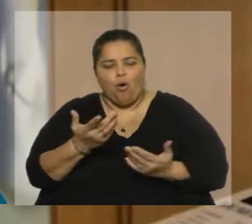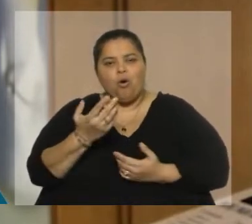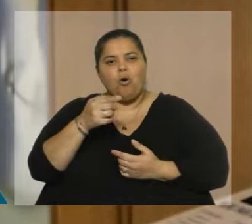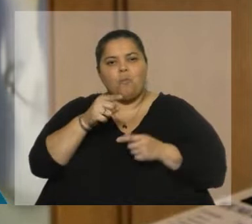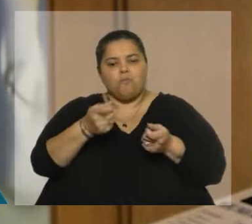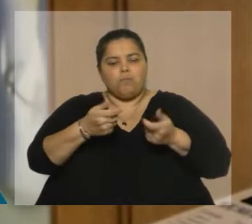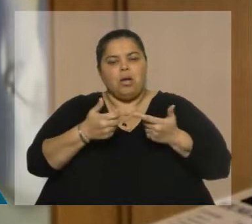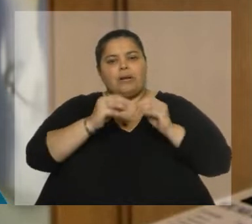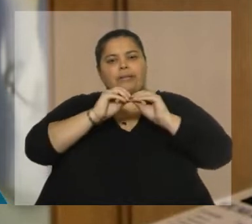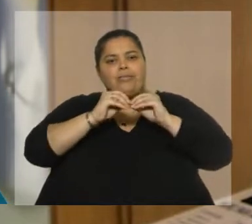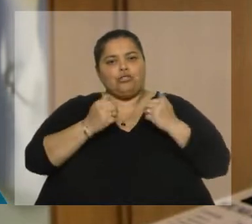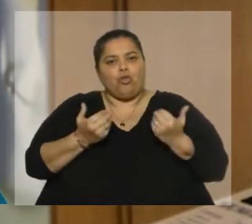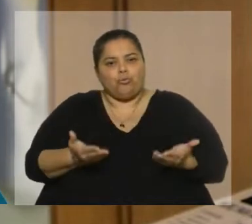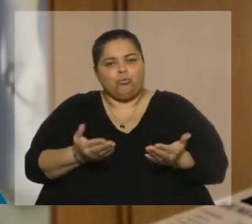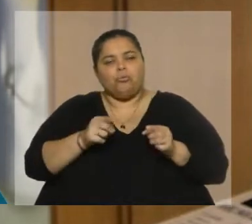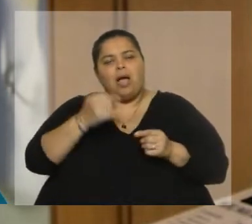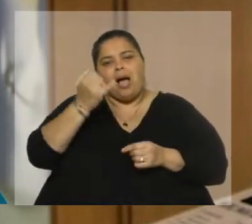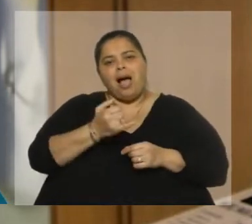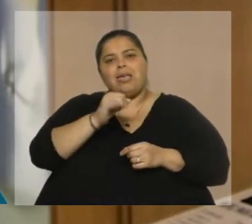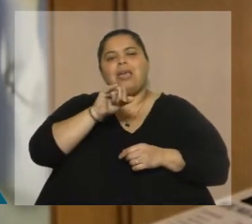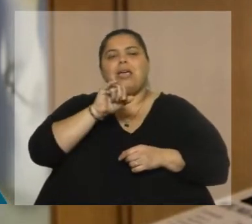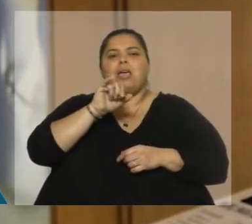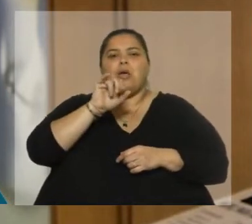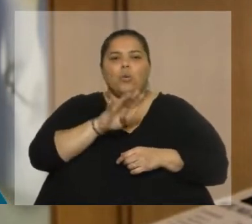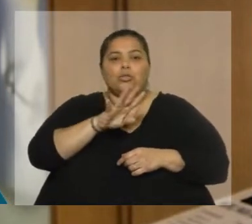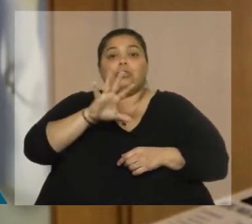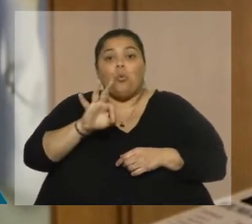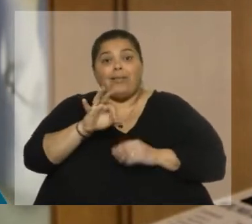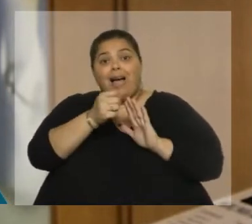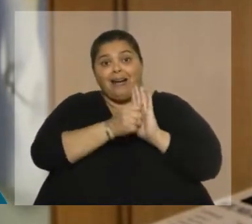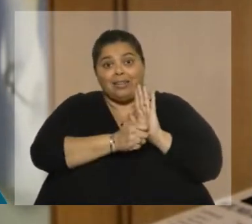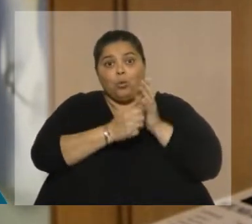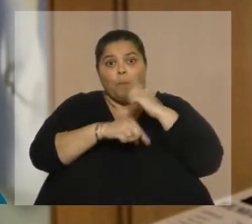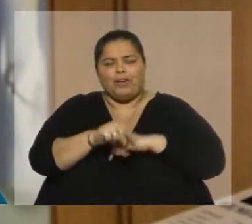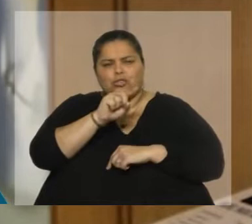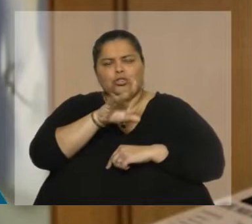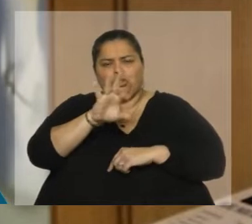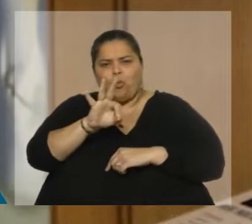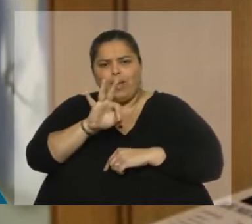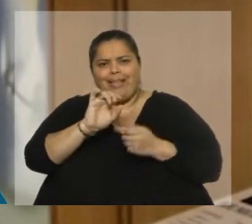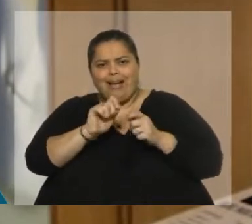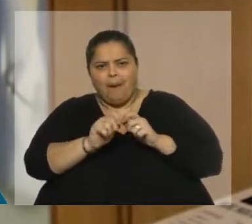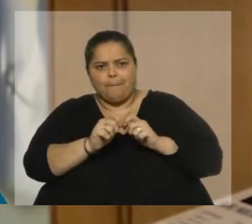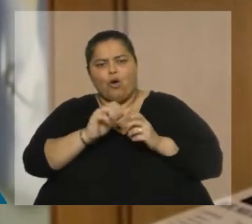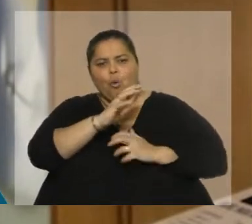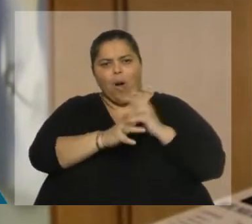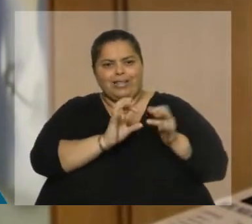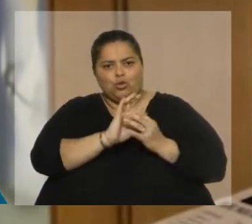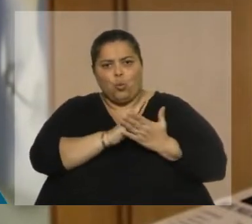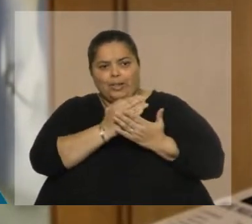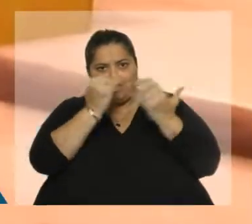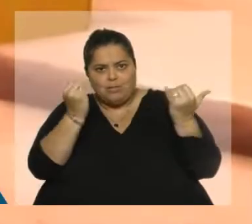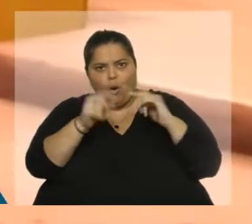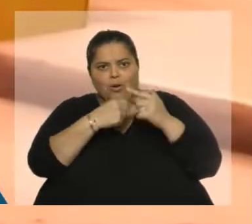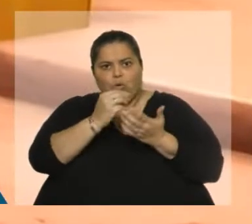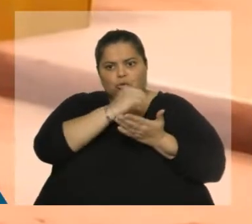rendición de cuenta que tiene 450 artículos, 150 cambios el último día por parte de la coalición, algunos además que los retiraban después que los